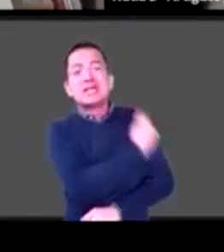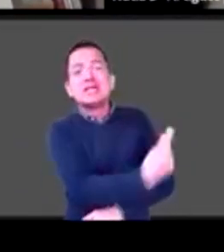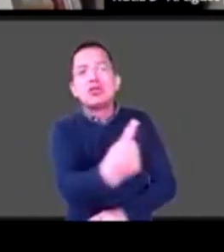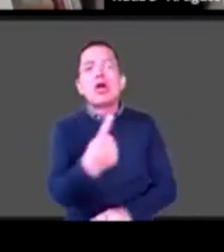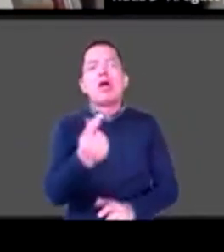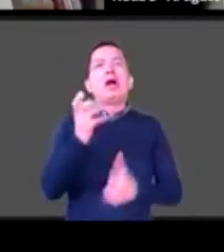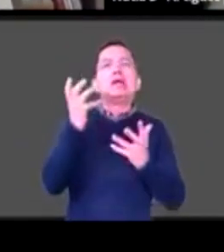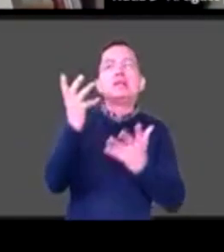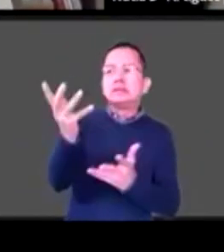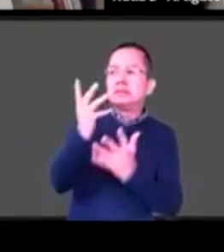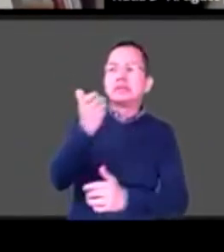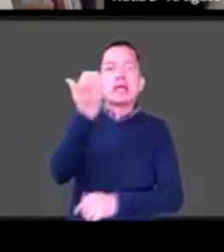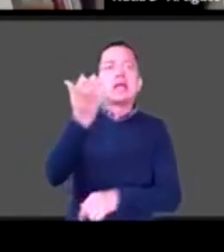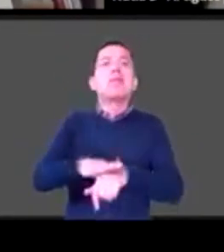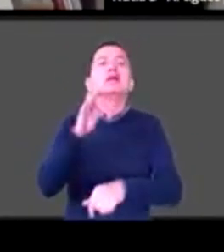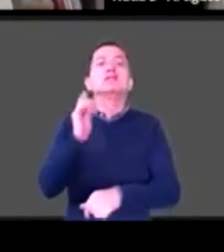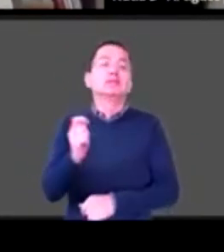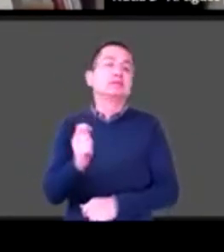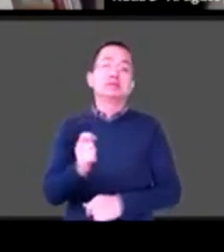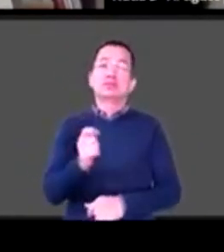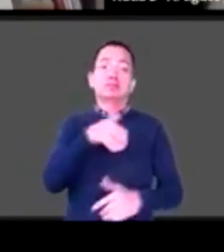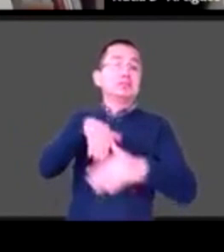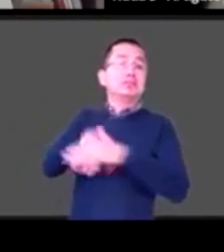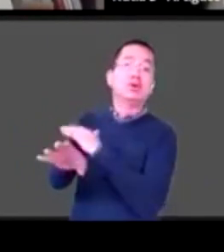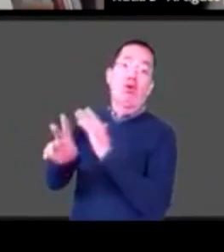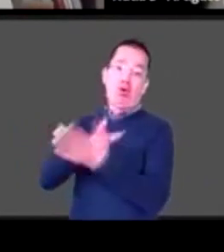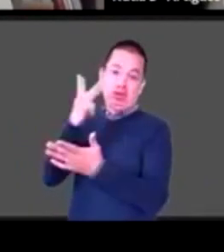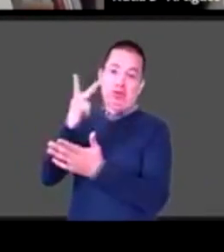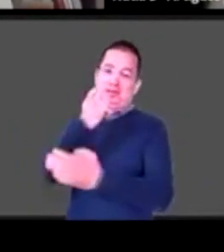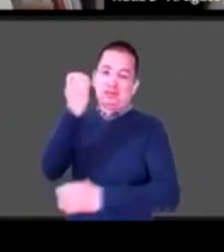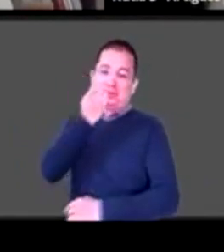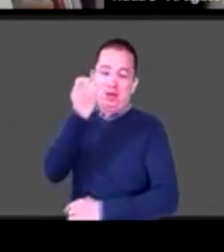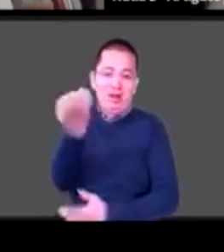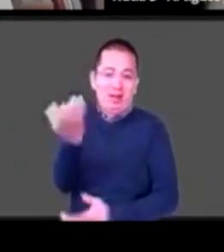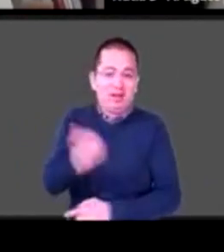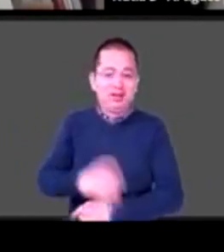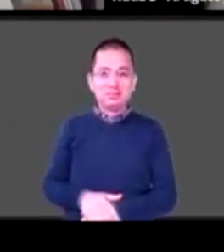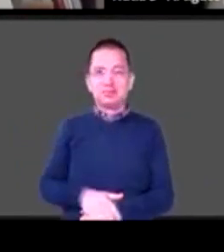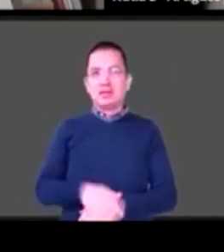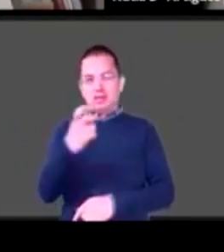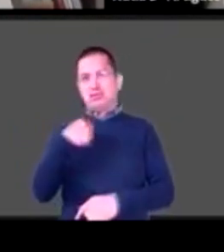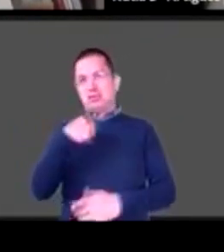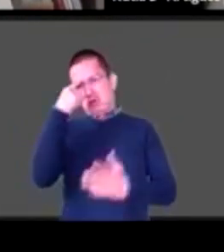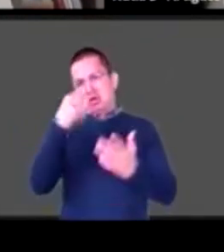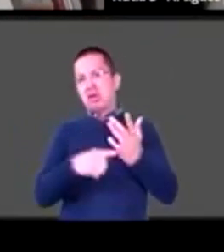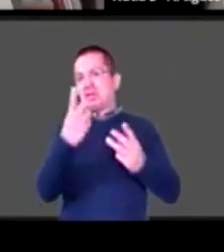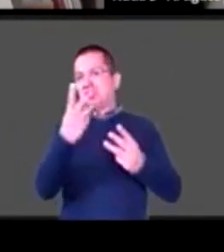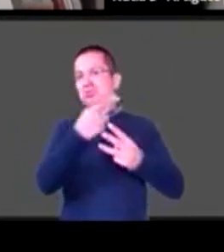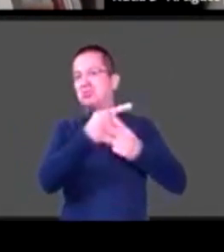creo que esas son tres cosas o líneas que si yo tuviera que decidir, por ahí me iría.